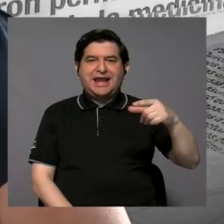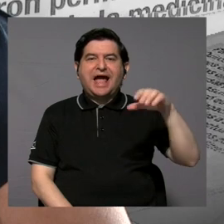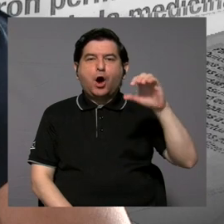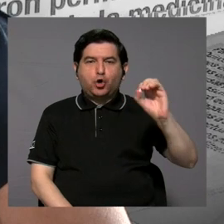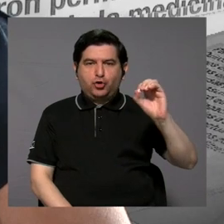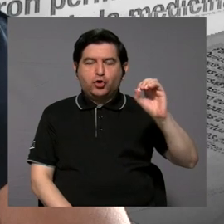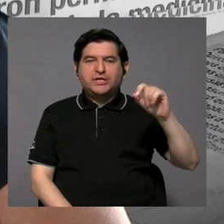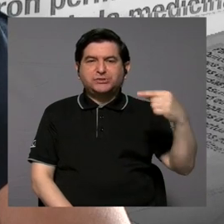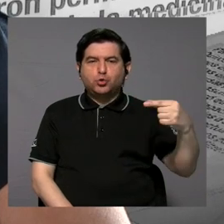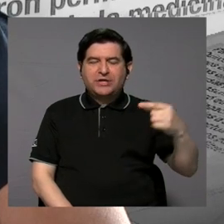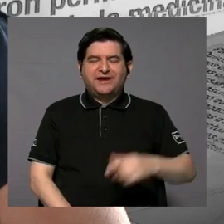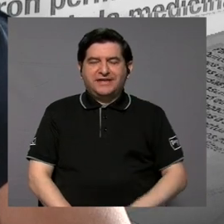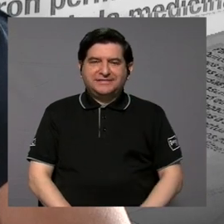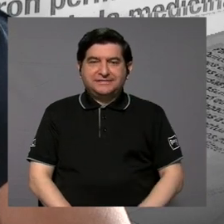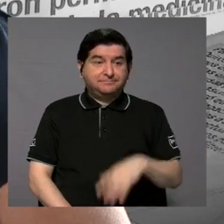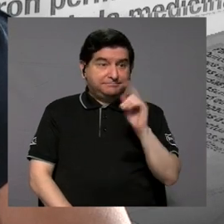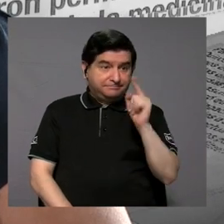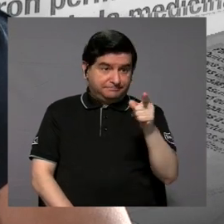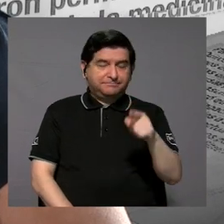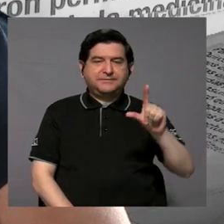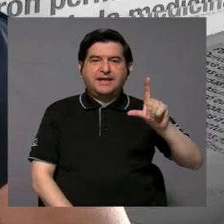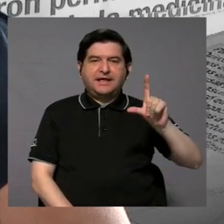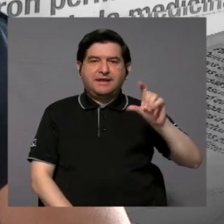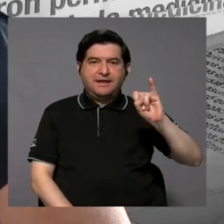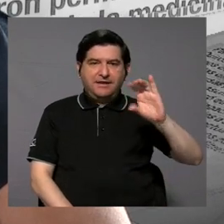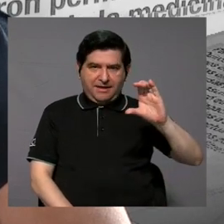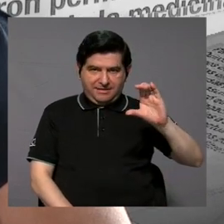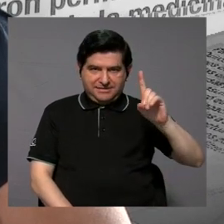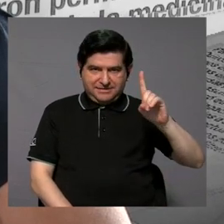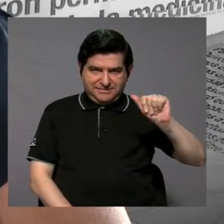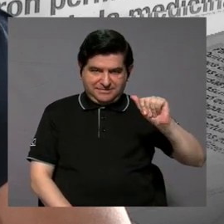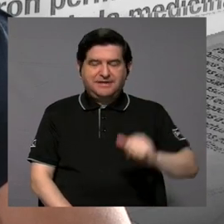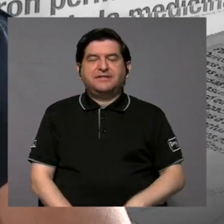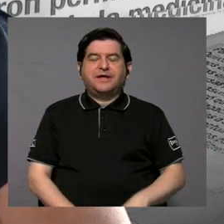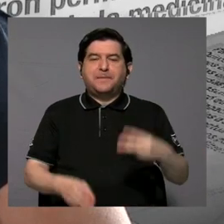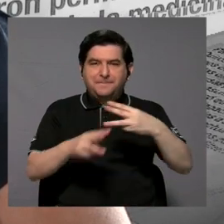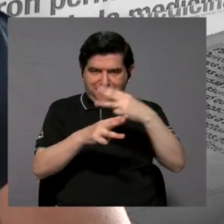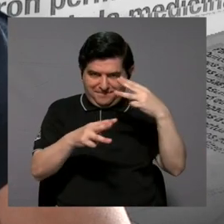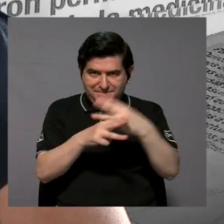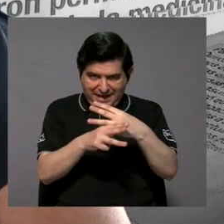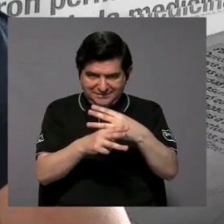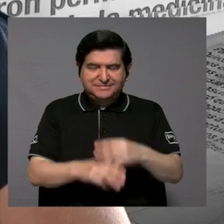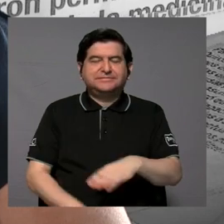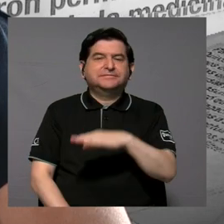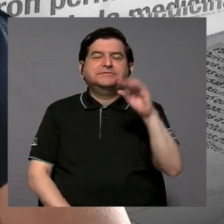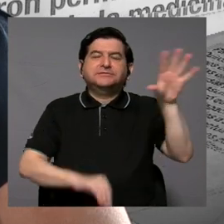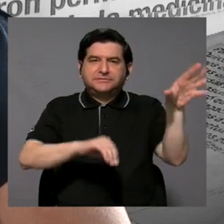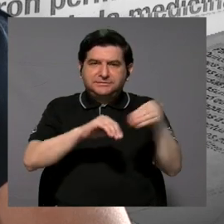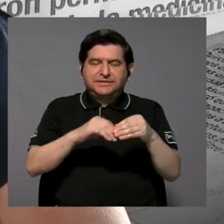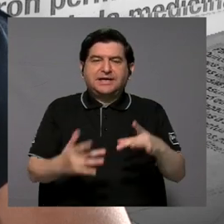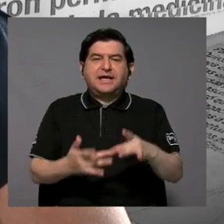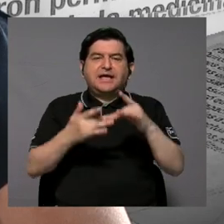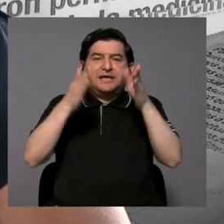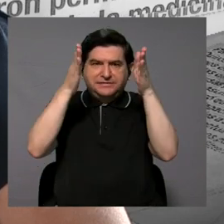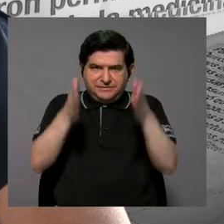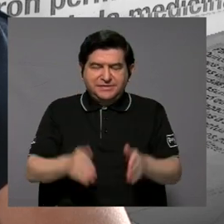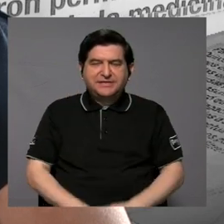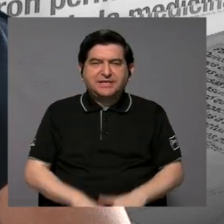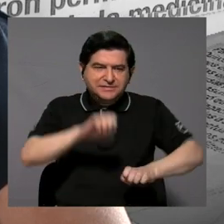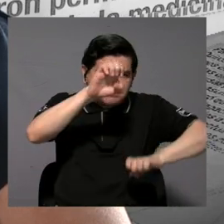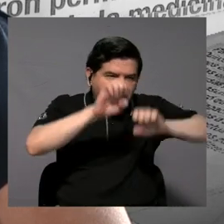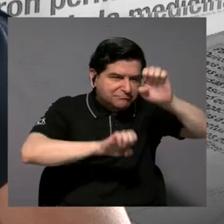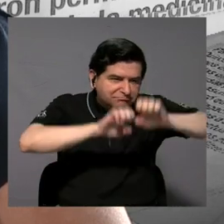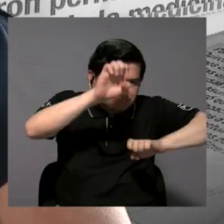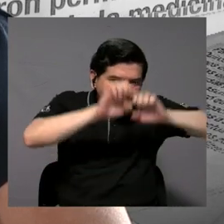Ordóñez Gutiérrez. Ella tiene una licenciatura en matemáticas y además es especialista en